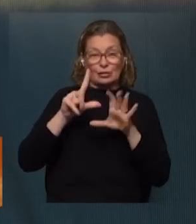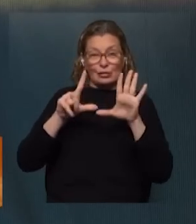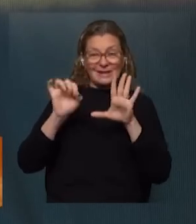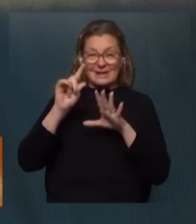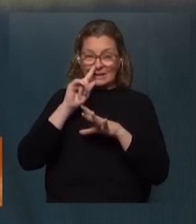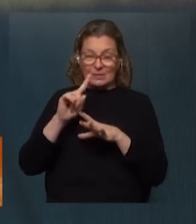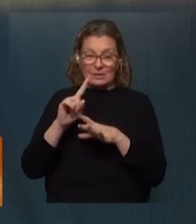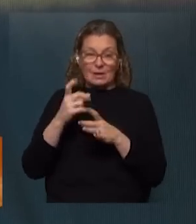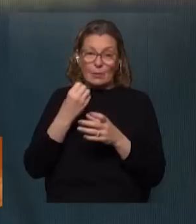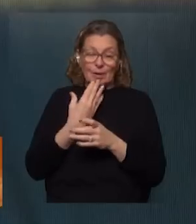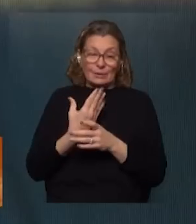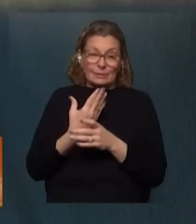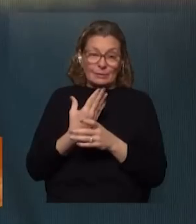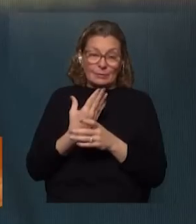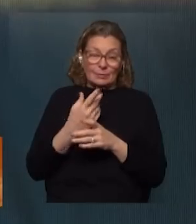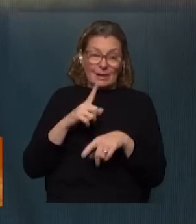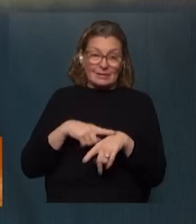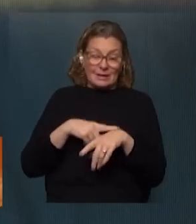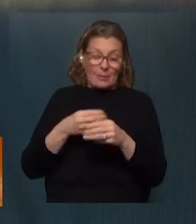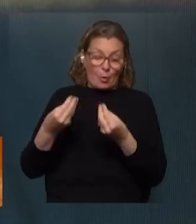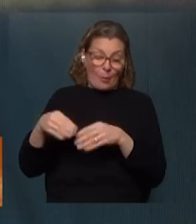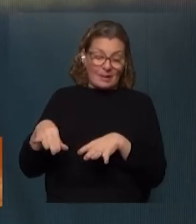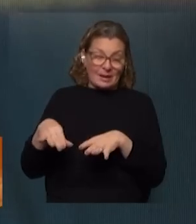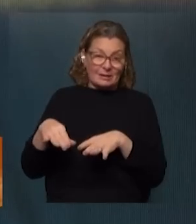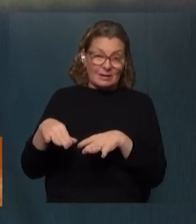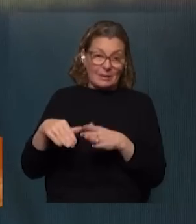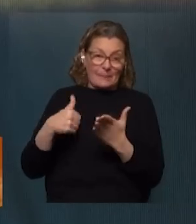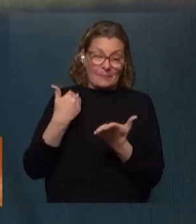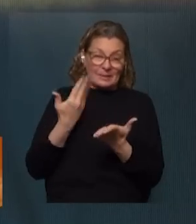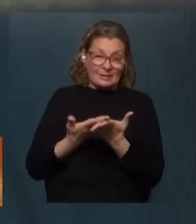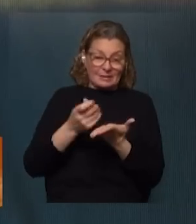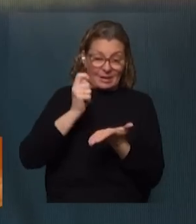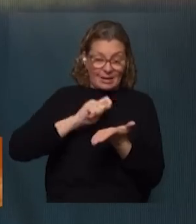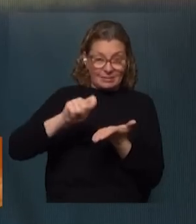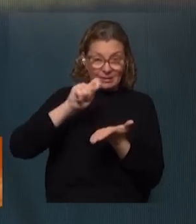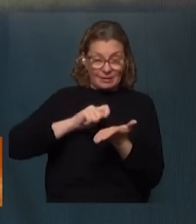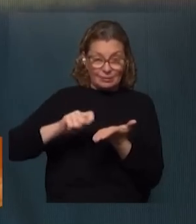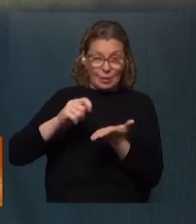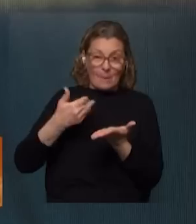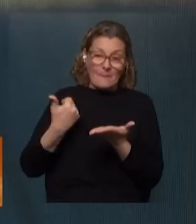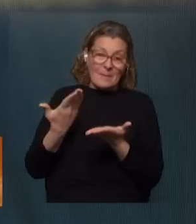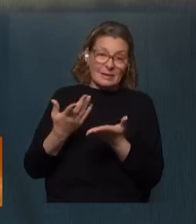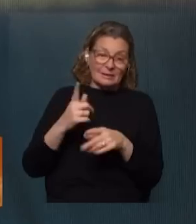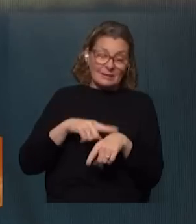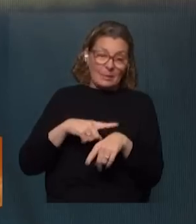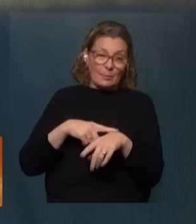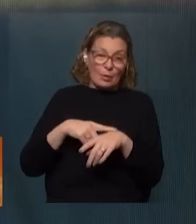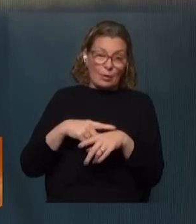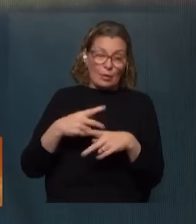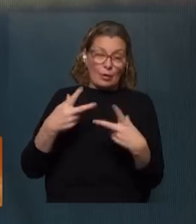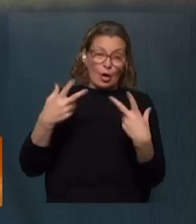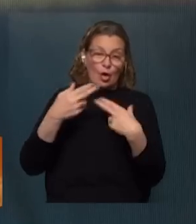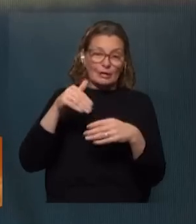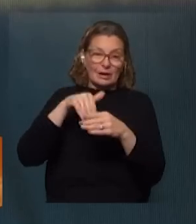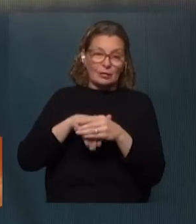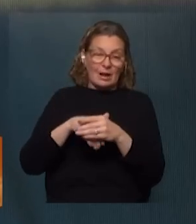y bueno cuanto más tiempo se pierde en presentar el texto más tiempo se demora en que la corte haga la devolución